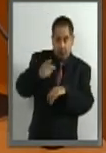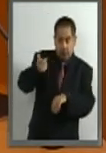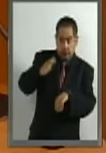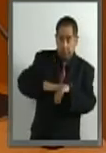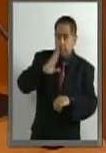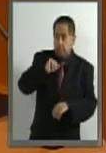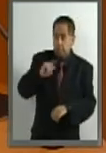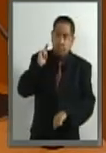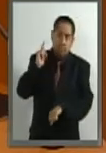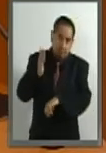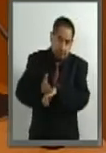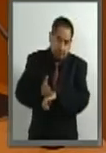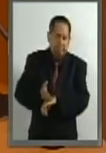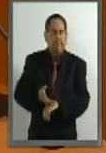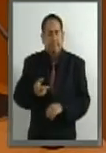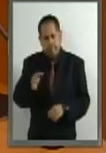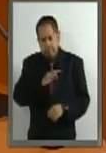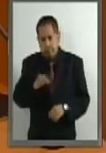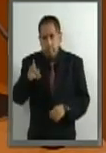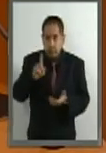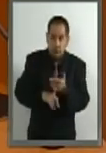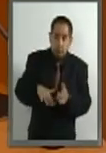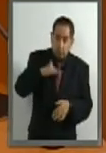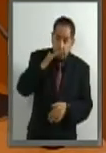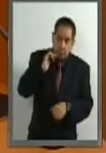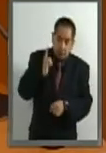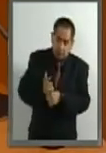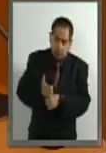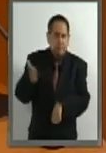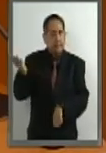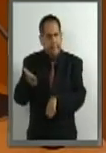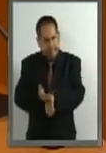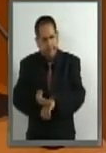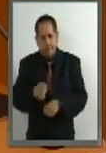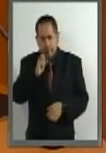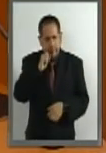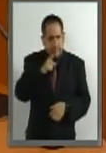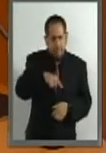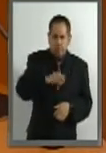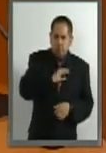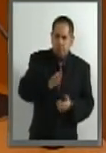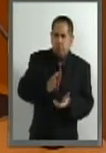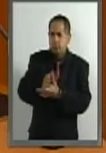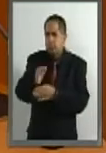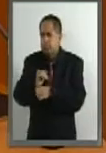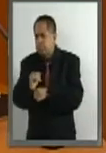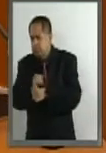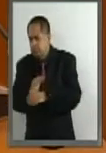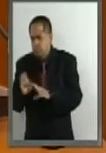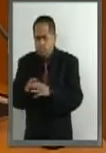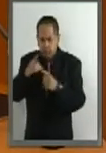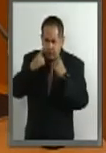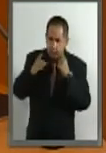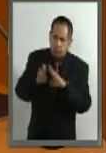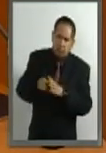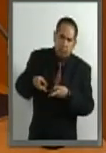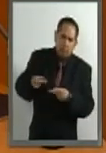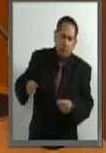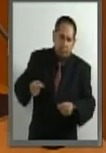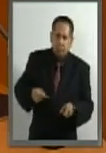administrativas y hechos de corrupción, así como la fiscalización y control de los recursos públicos.